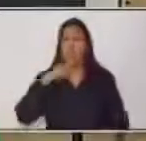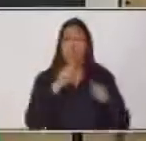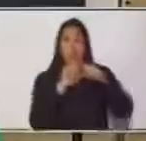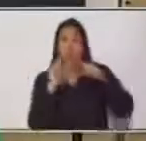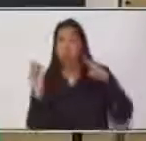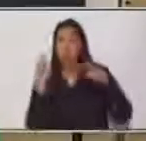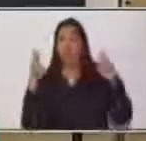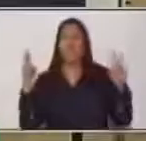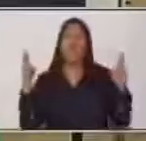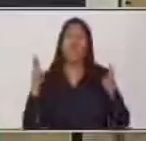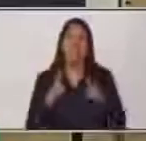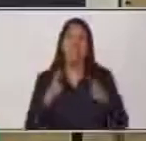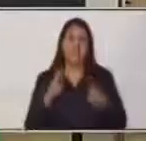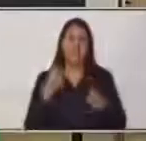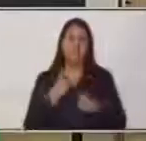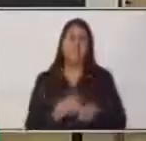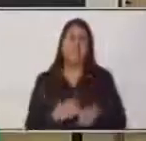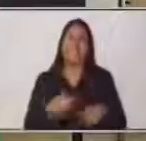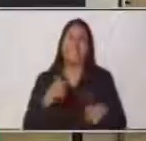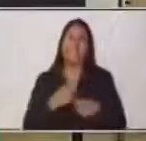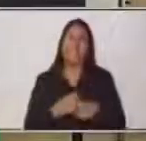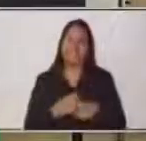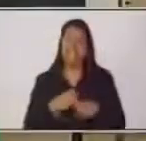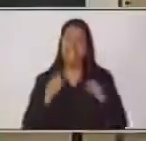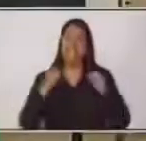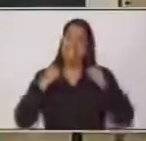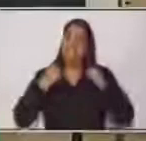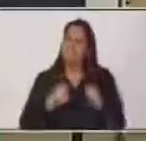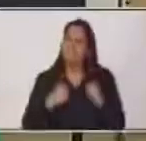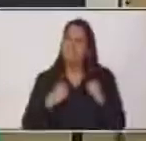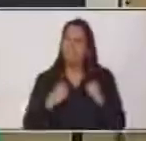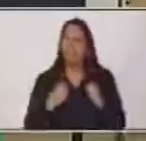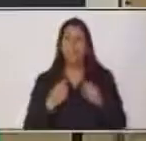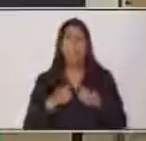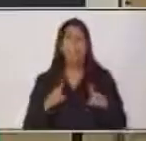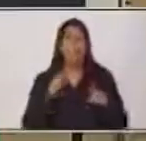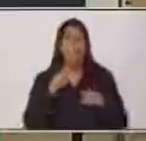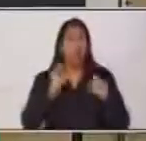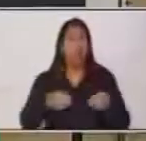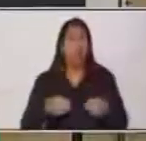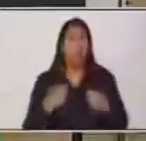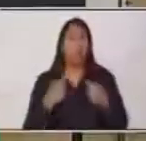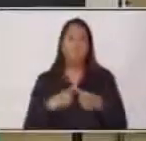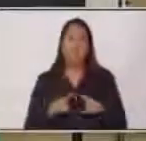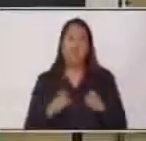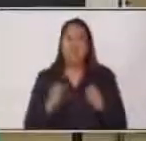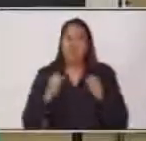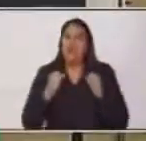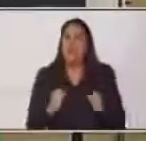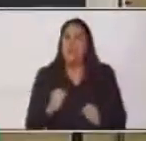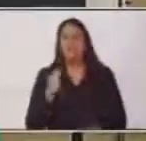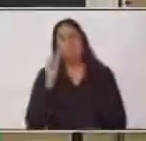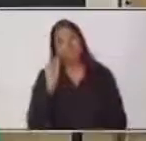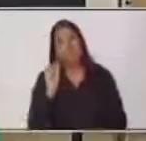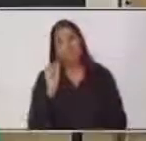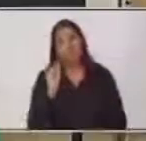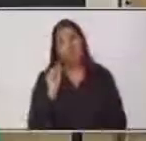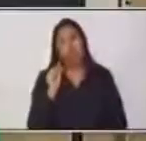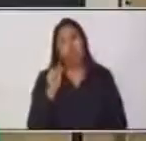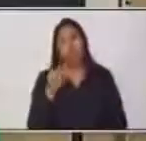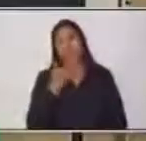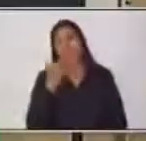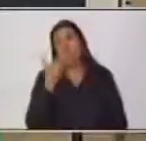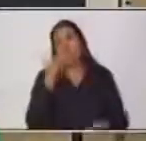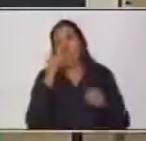resumen puede costar un poco. No estoy diciendo que no lo pueda hacer. Simplemente, la dificultad va a ser un poco más. Puesto a que,